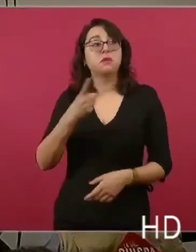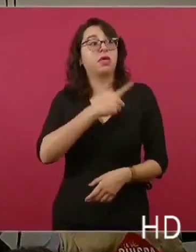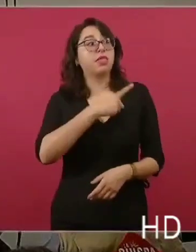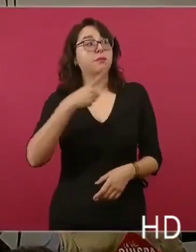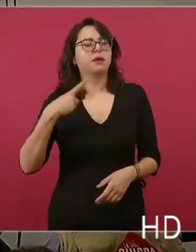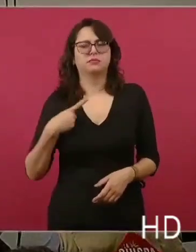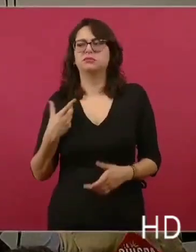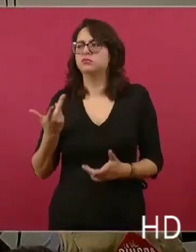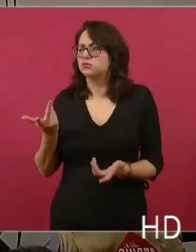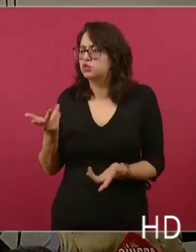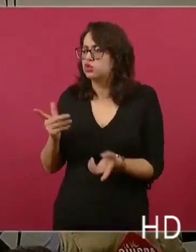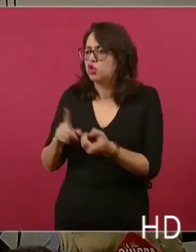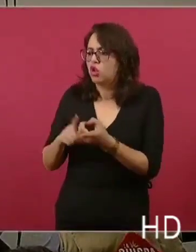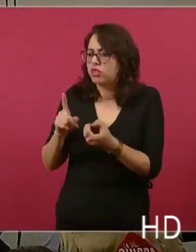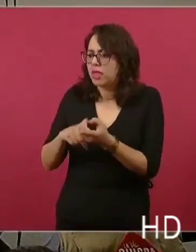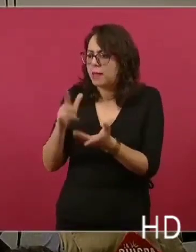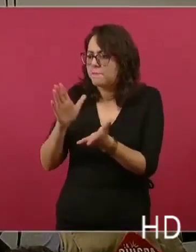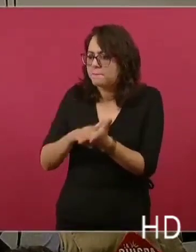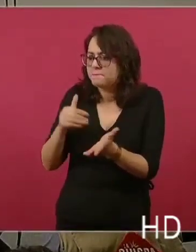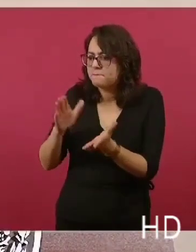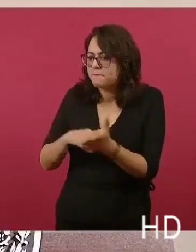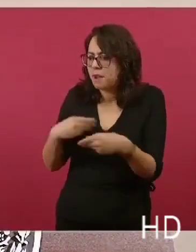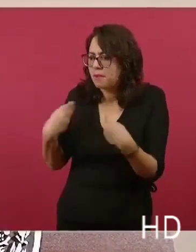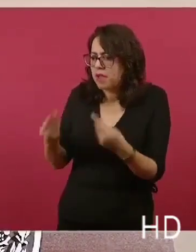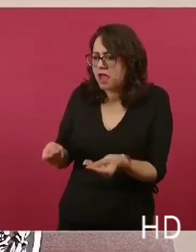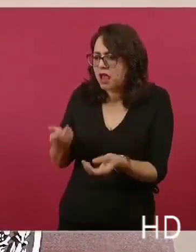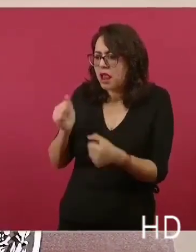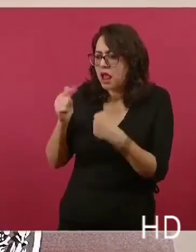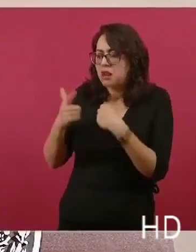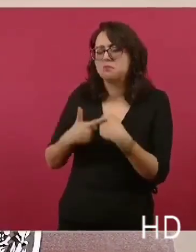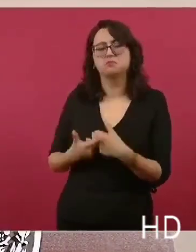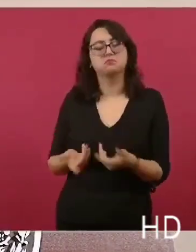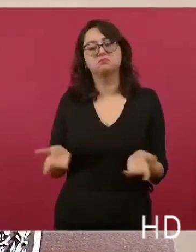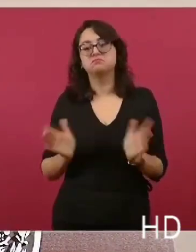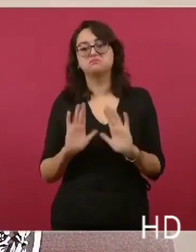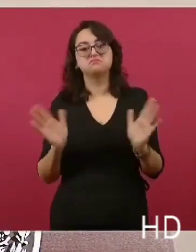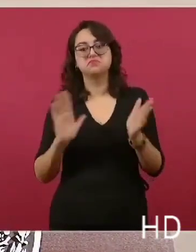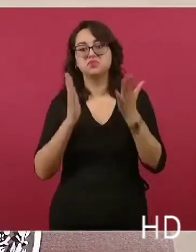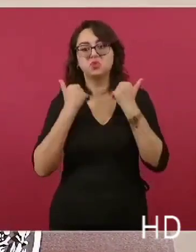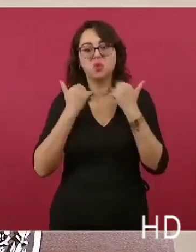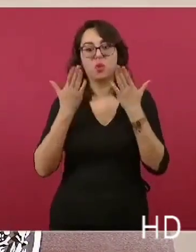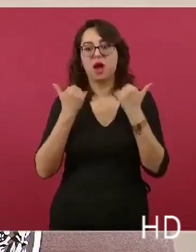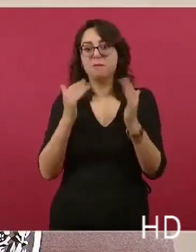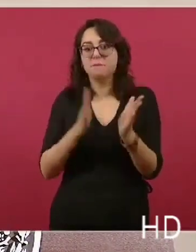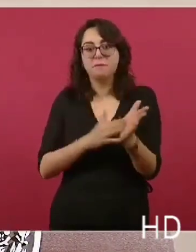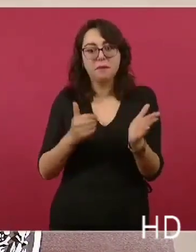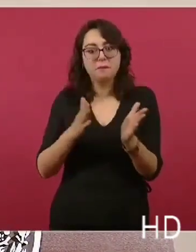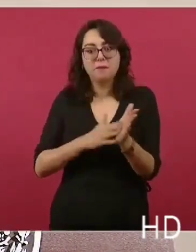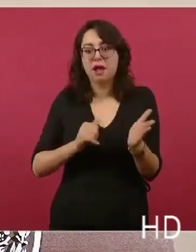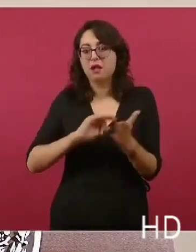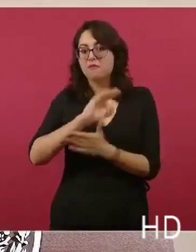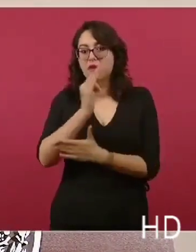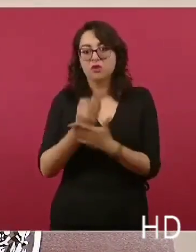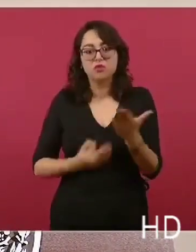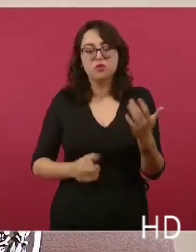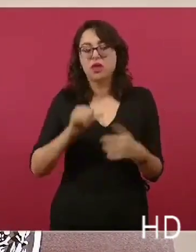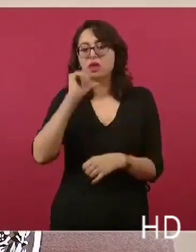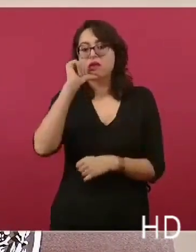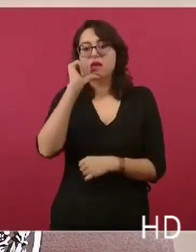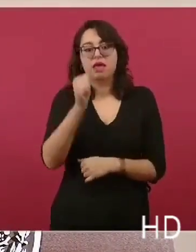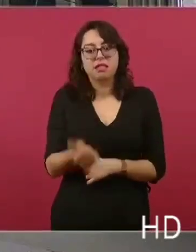nunca nada, y simplemente llegaron y cobraron y se fueron. Así como llegar a una ventanilla